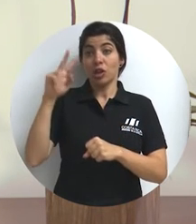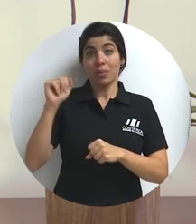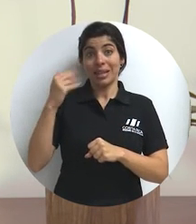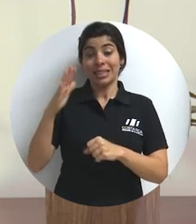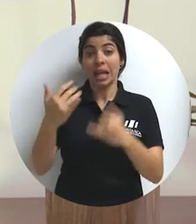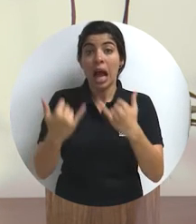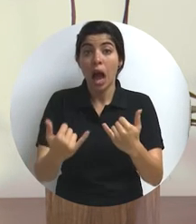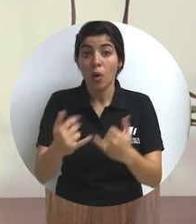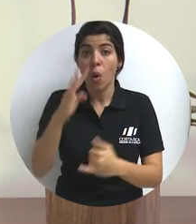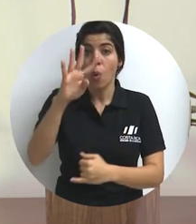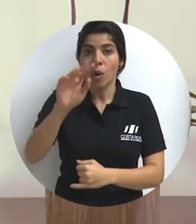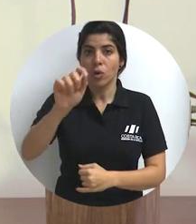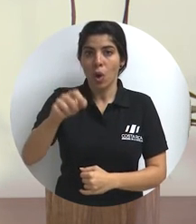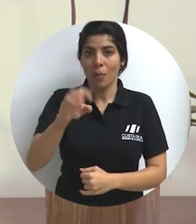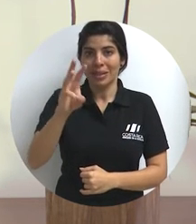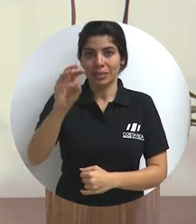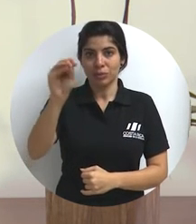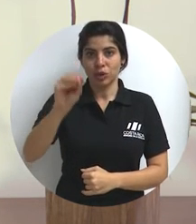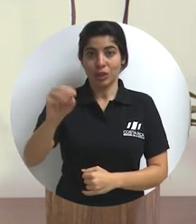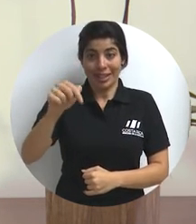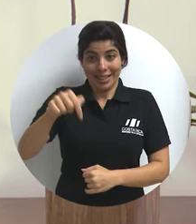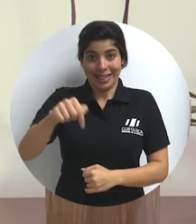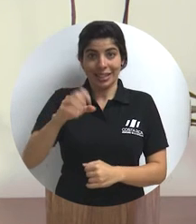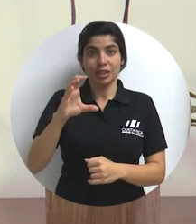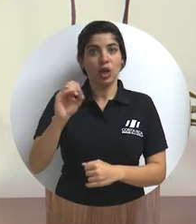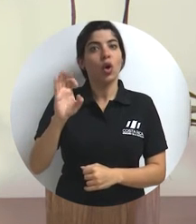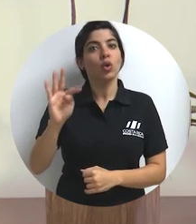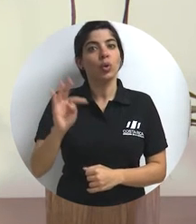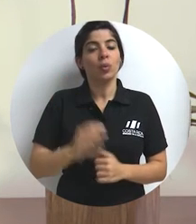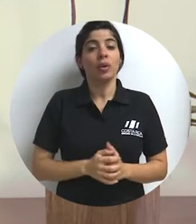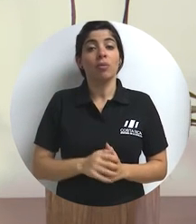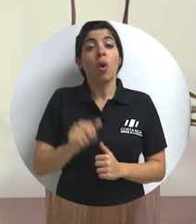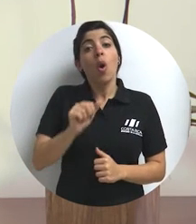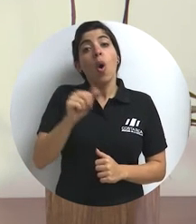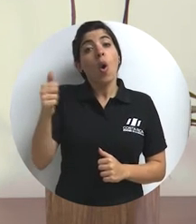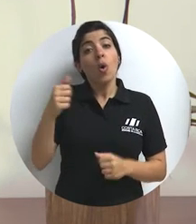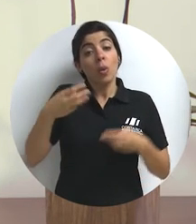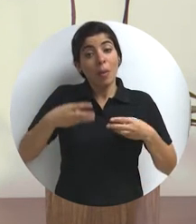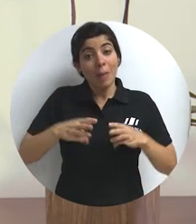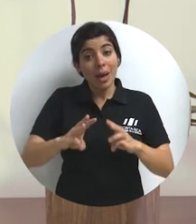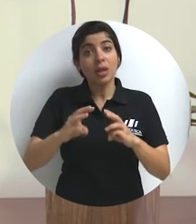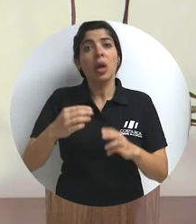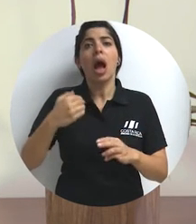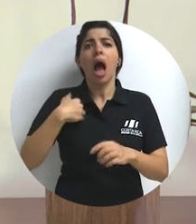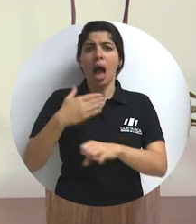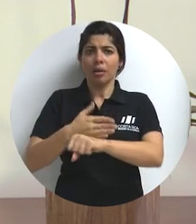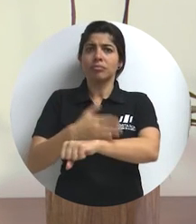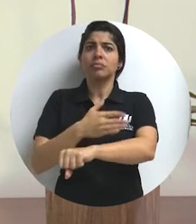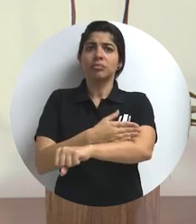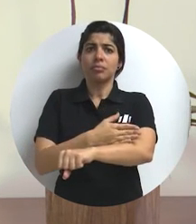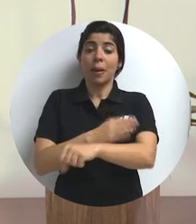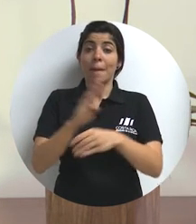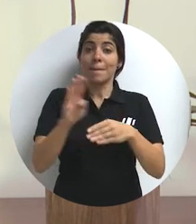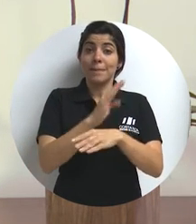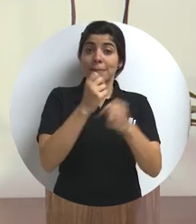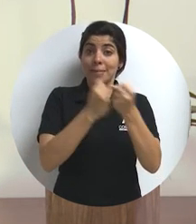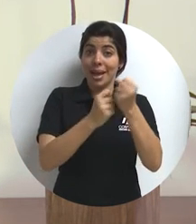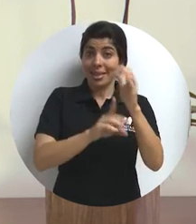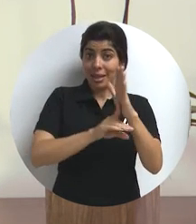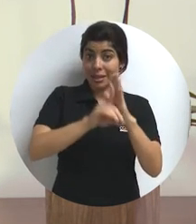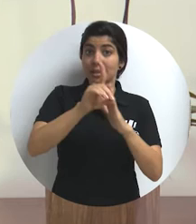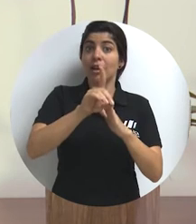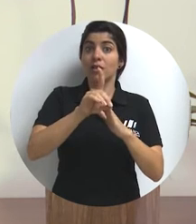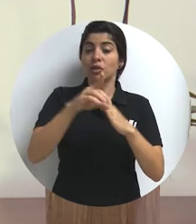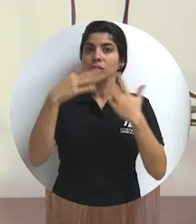2015 a 4,6% en este octubre. En las otras medidas tenemos avances. Banca para el